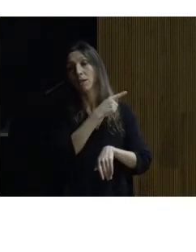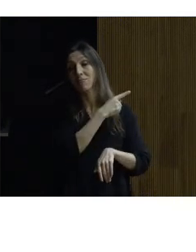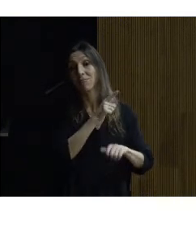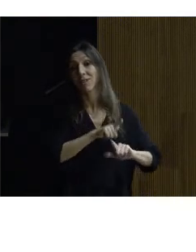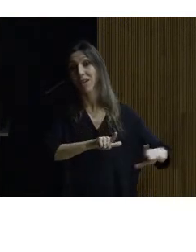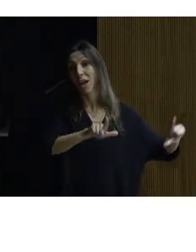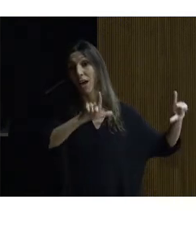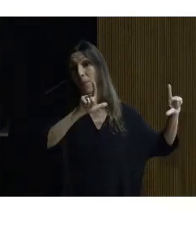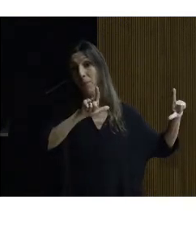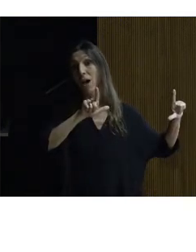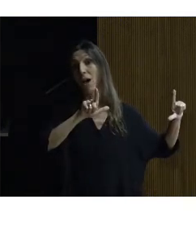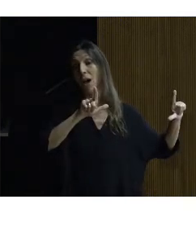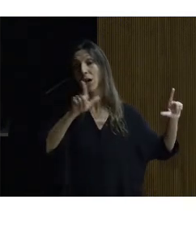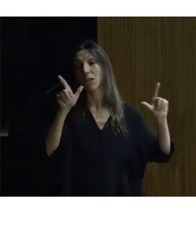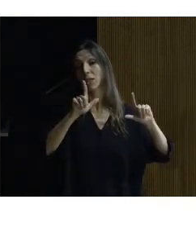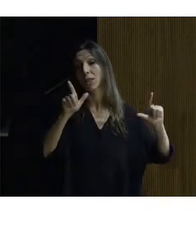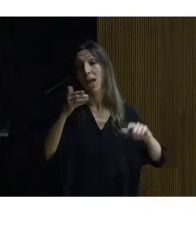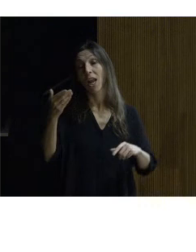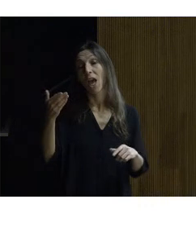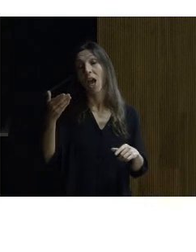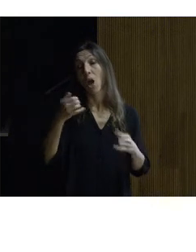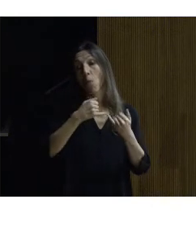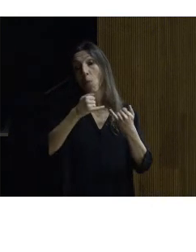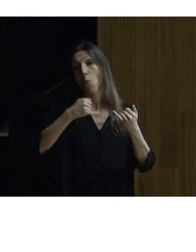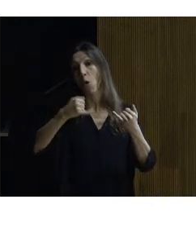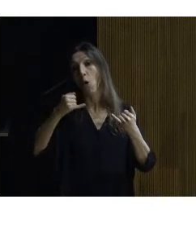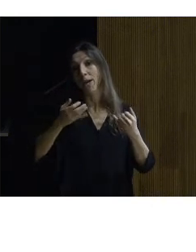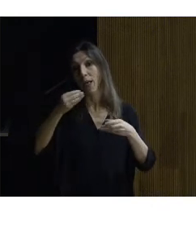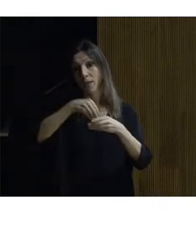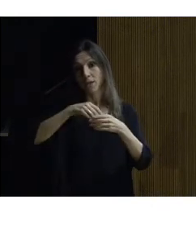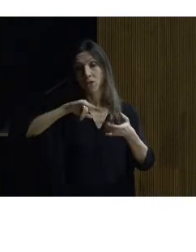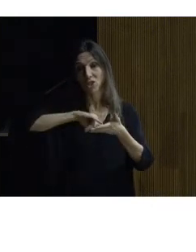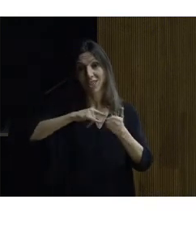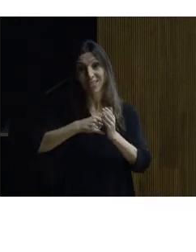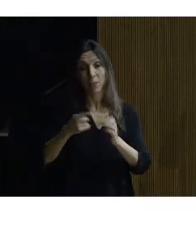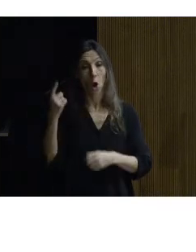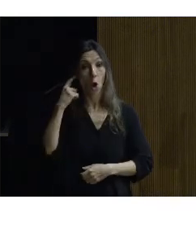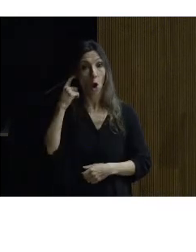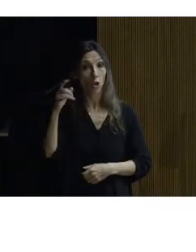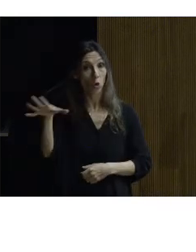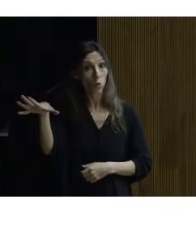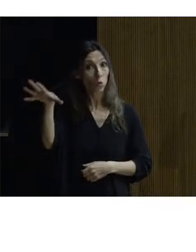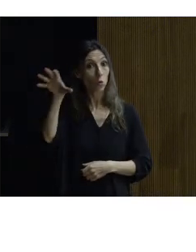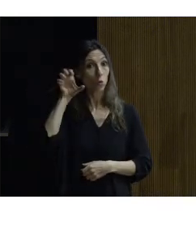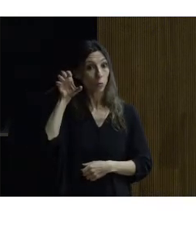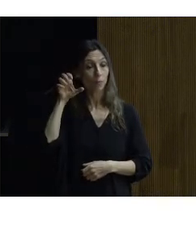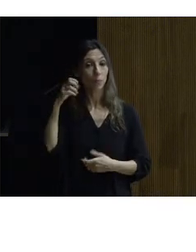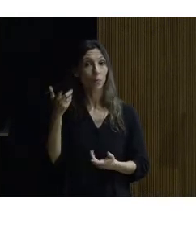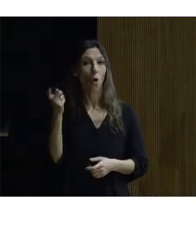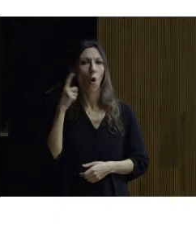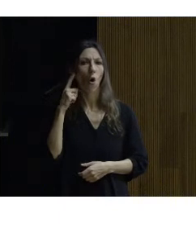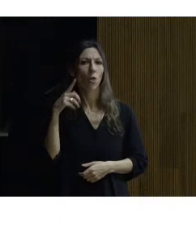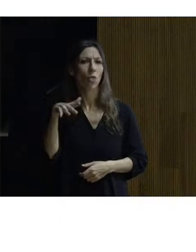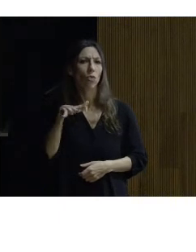la telebobina está conectada al sistema como hemos visto antes y le entra el sonido en el oído ¿dónde estaría el oído de esa persona en ese